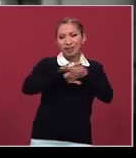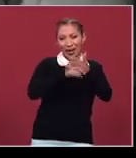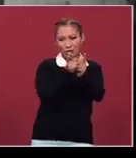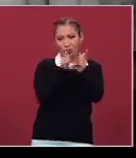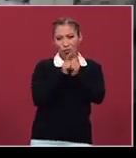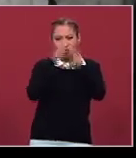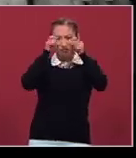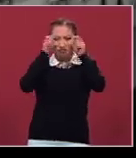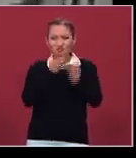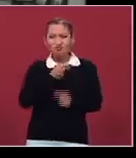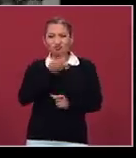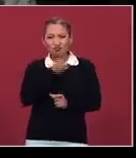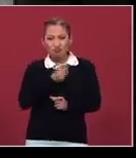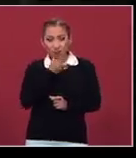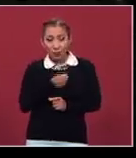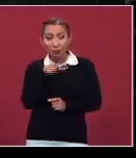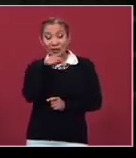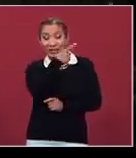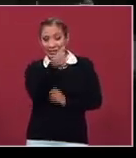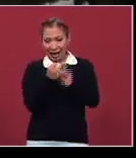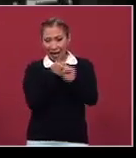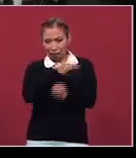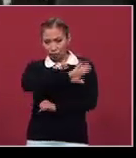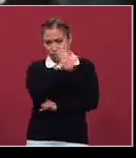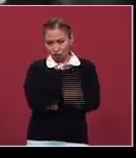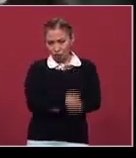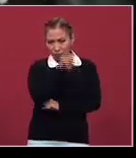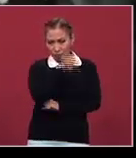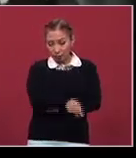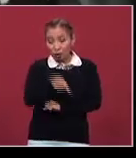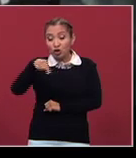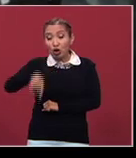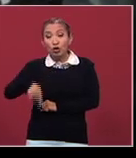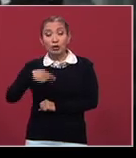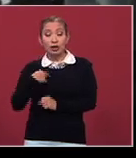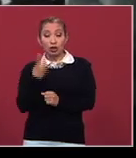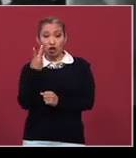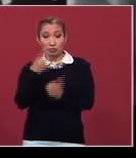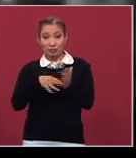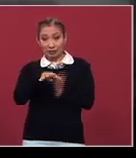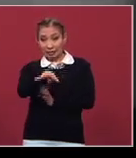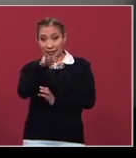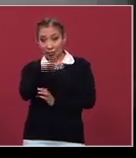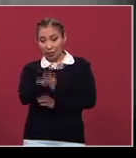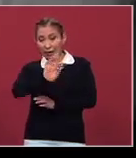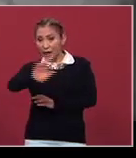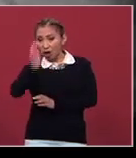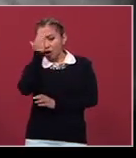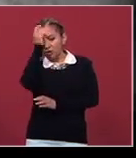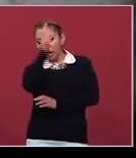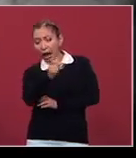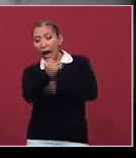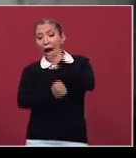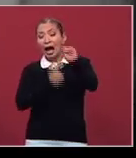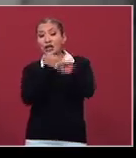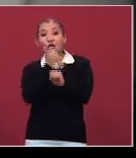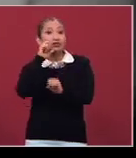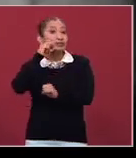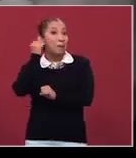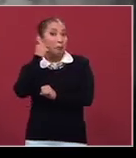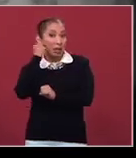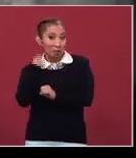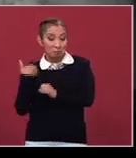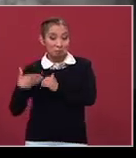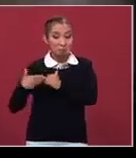tropas carrancistas. En el centenario de su muerte y en este 2019, que se reconoce como el año de Emiliano